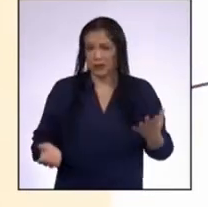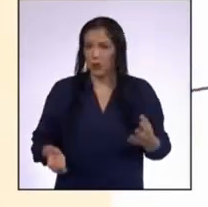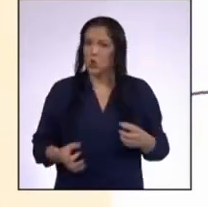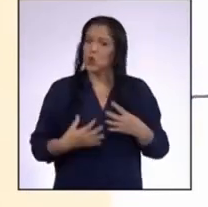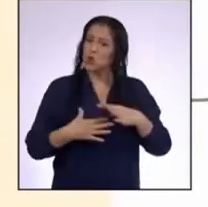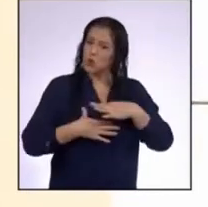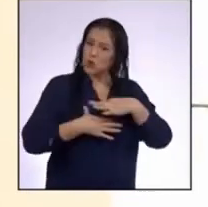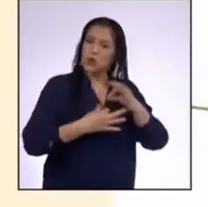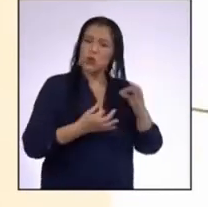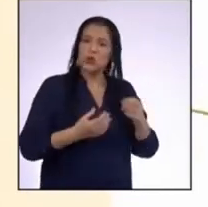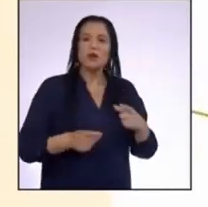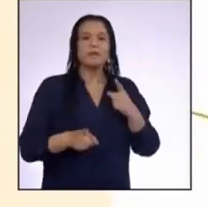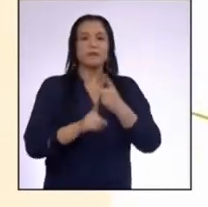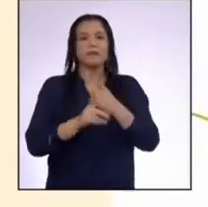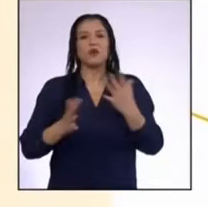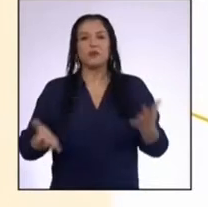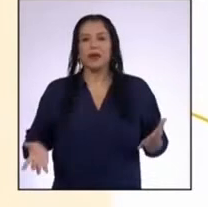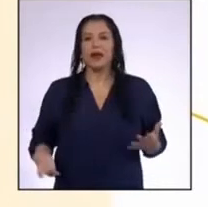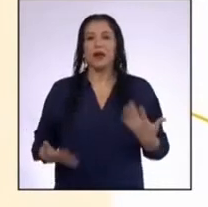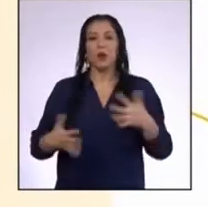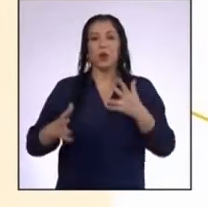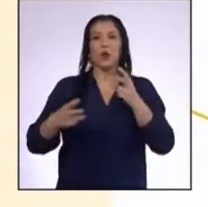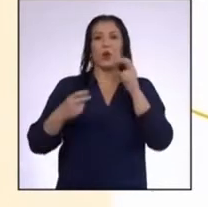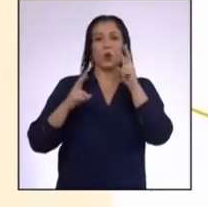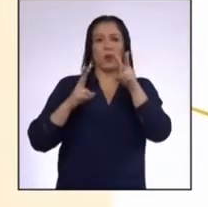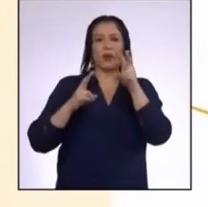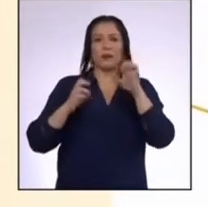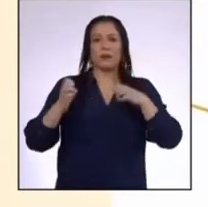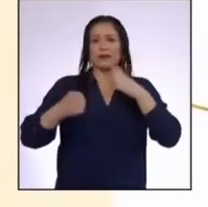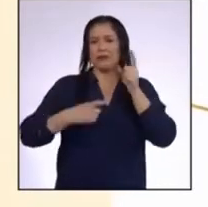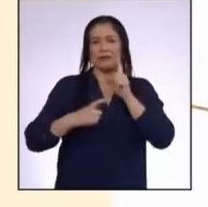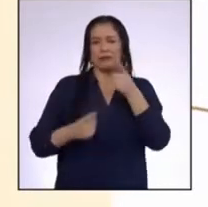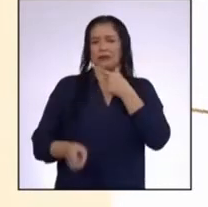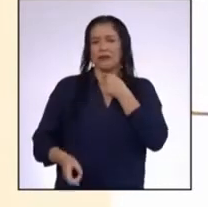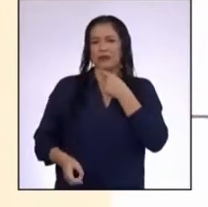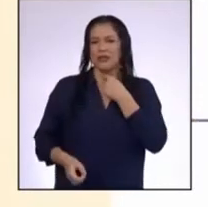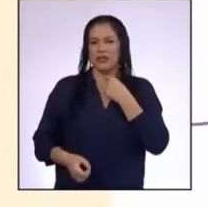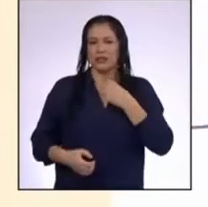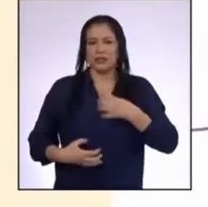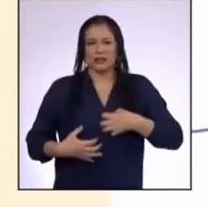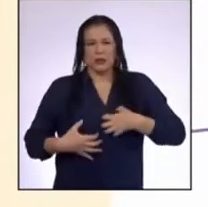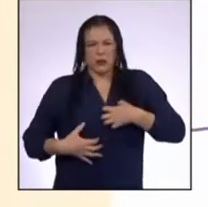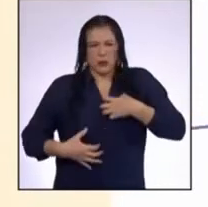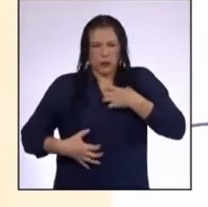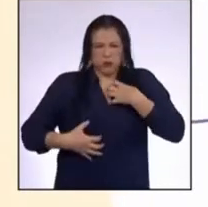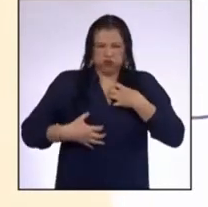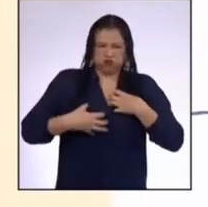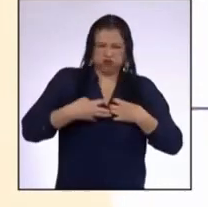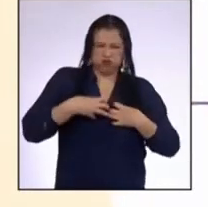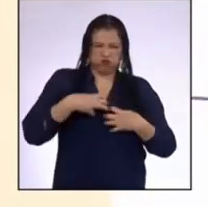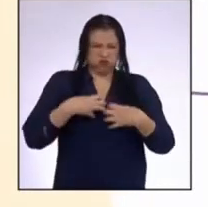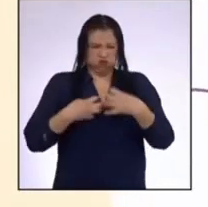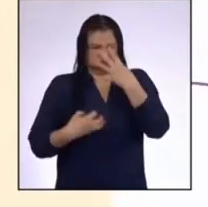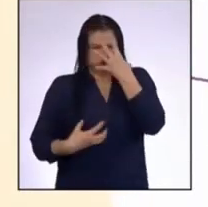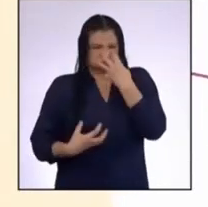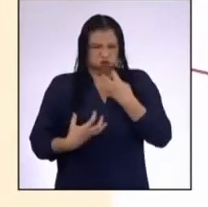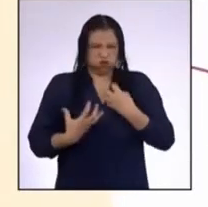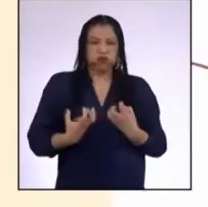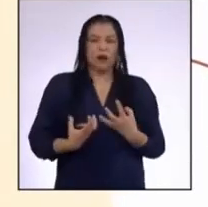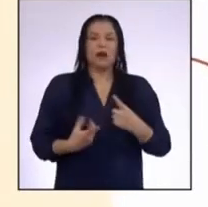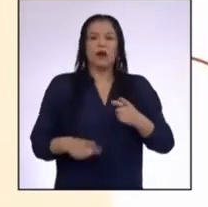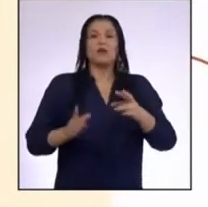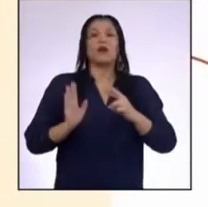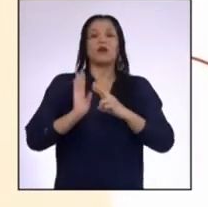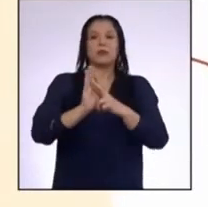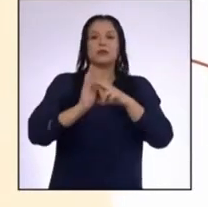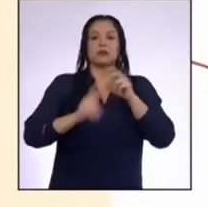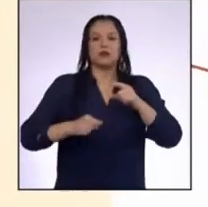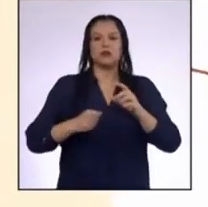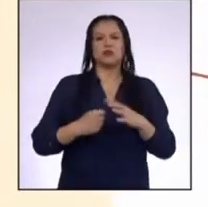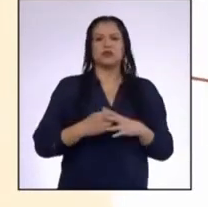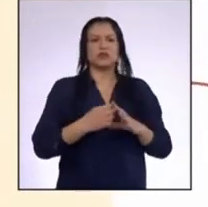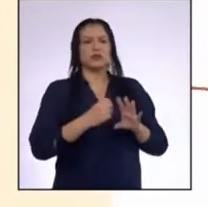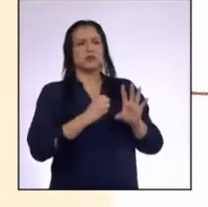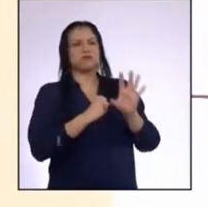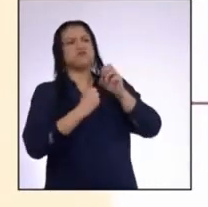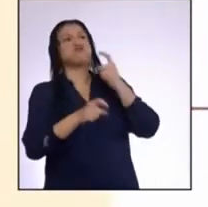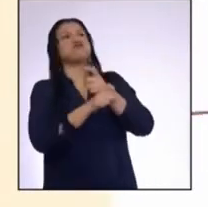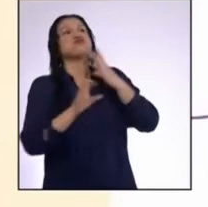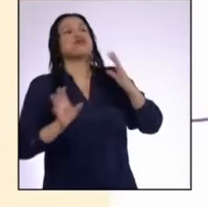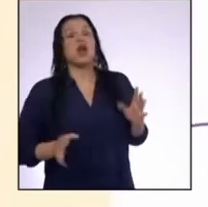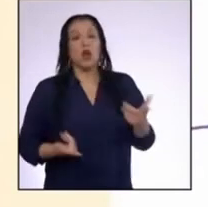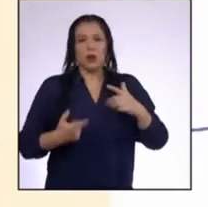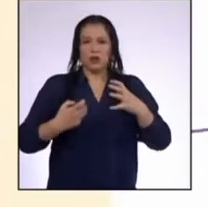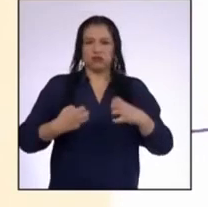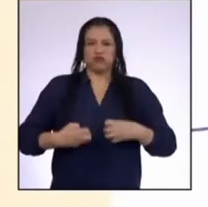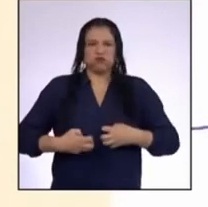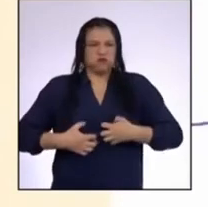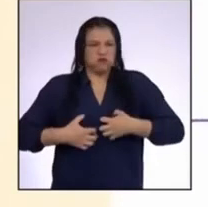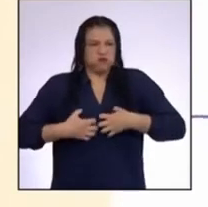Uy, justo la expresión que viene No me gusta mucho La ira Aparece como respuesta ante una amenaza o desafío Lo que